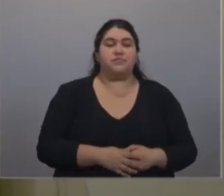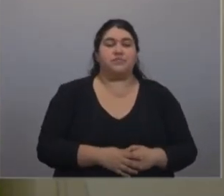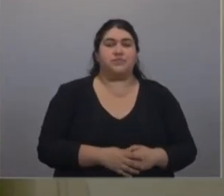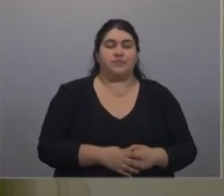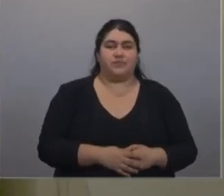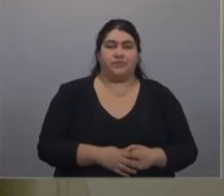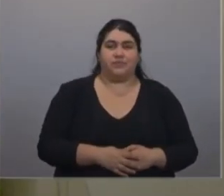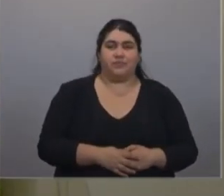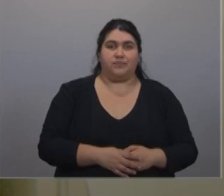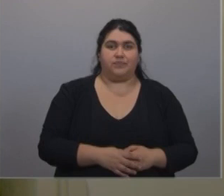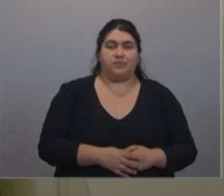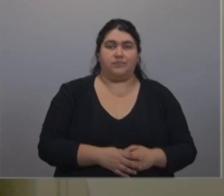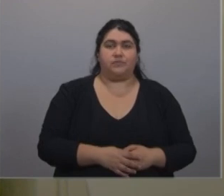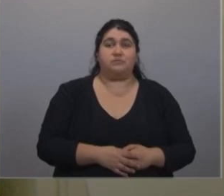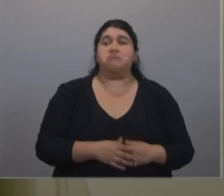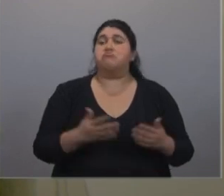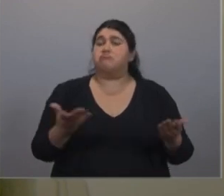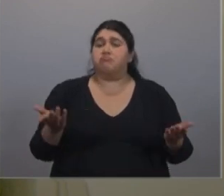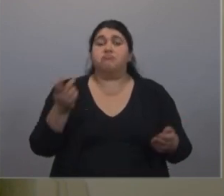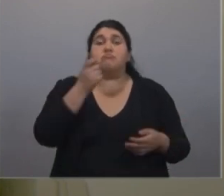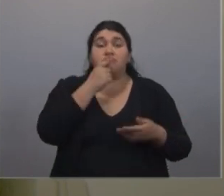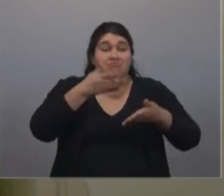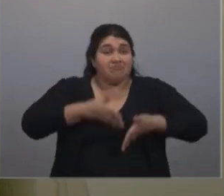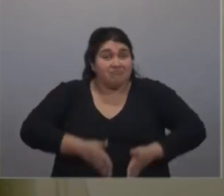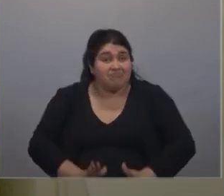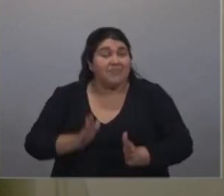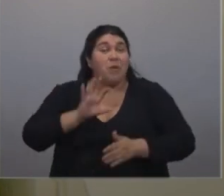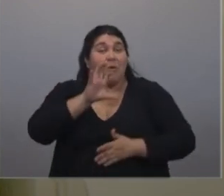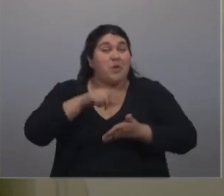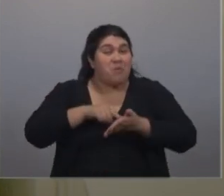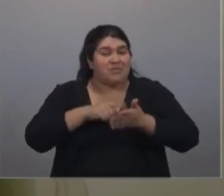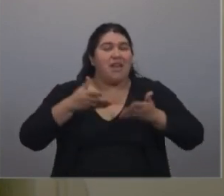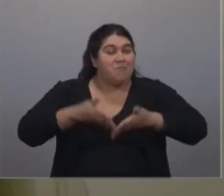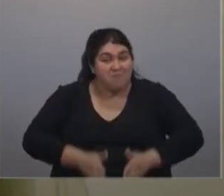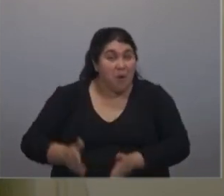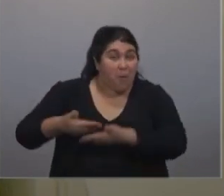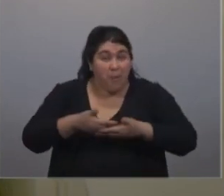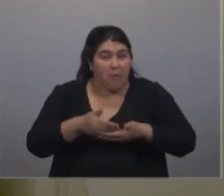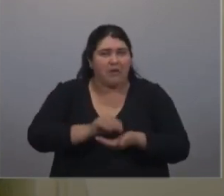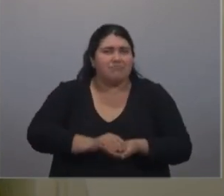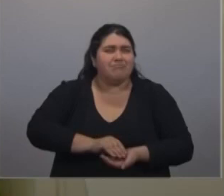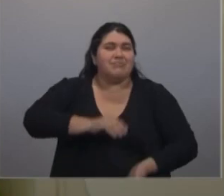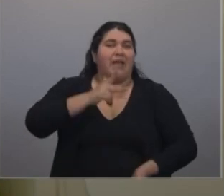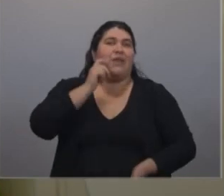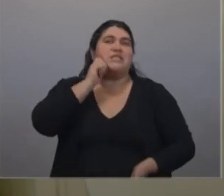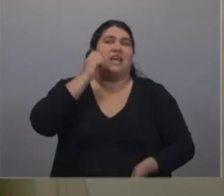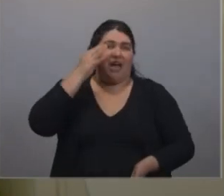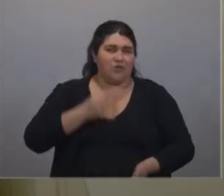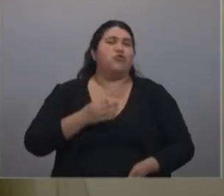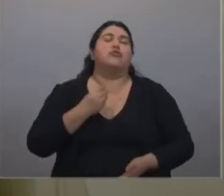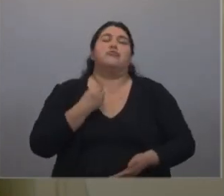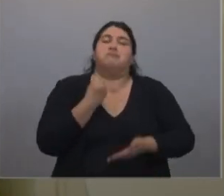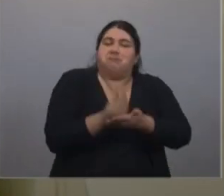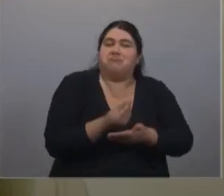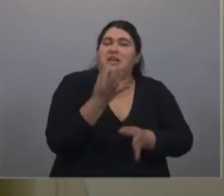cuando trae al mundo un bonaerense más, sepa que desde los 3 años va a empezar en el jardín de